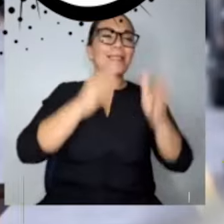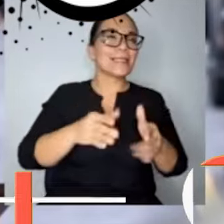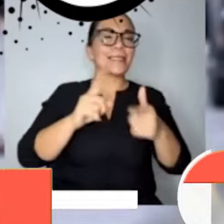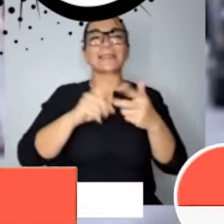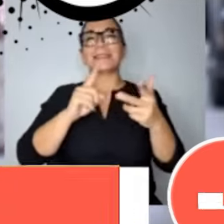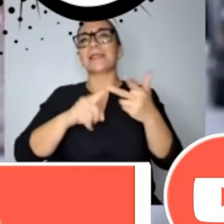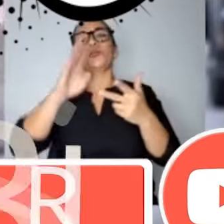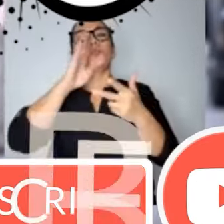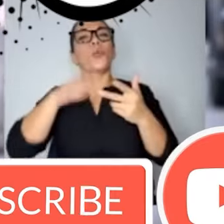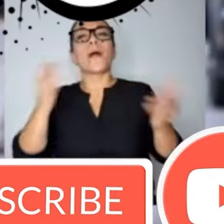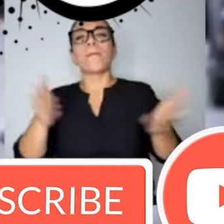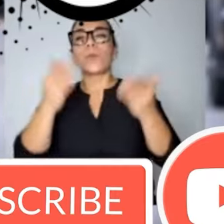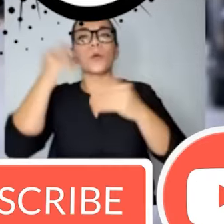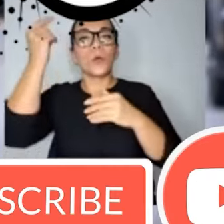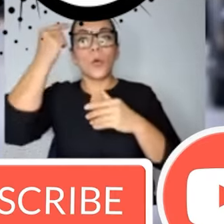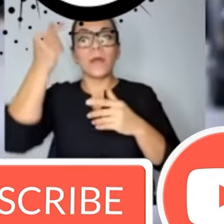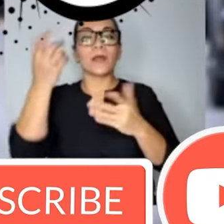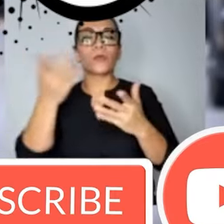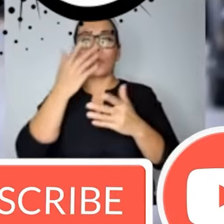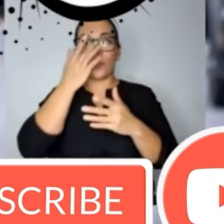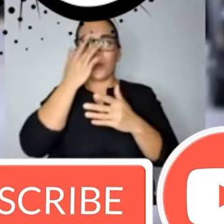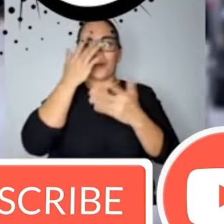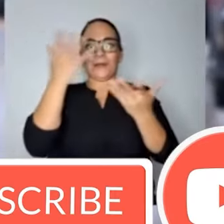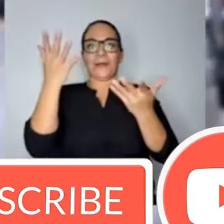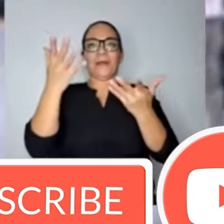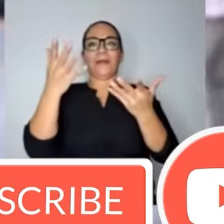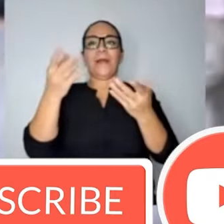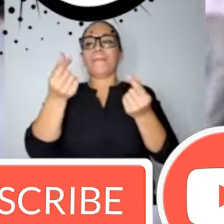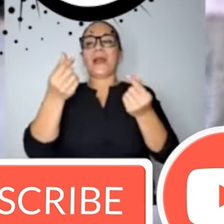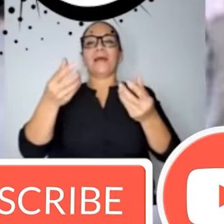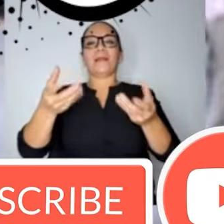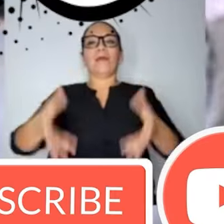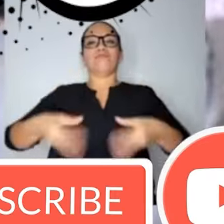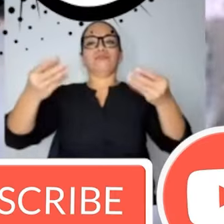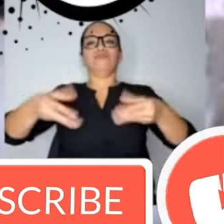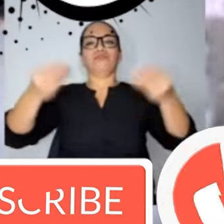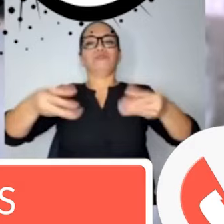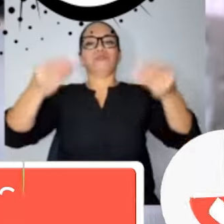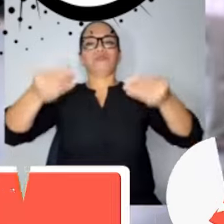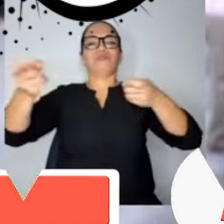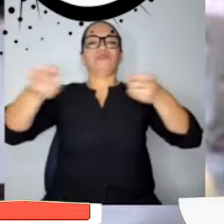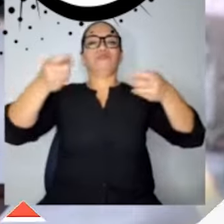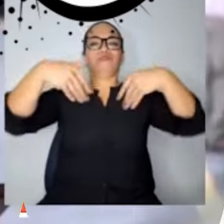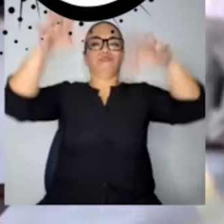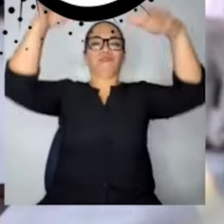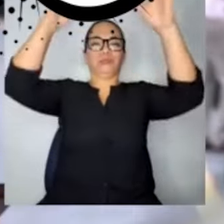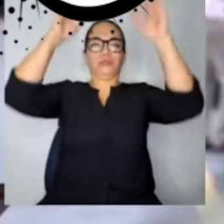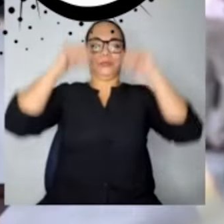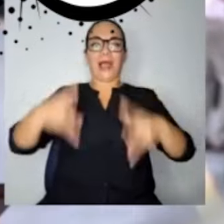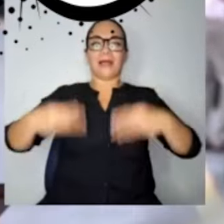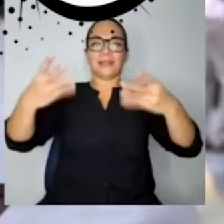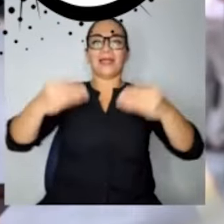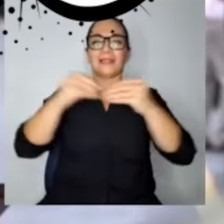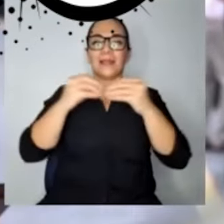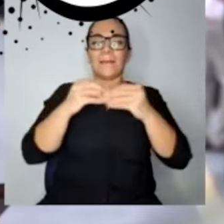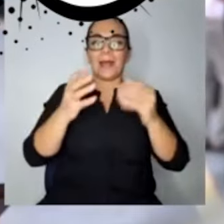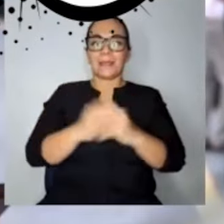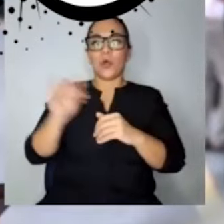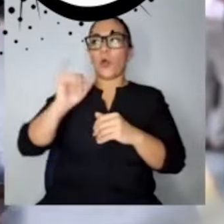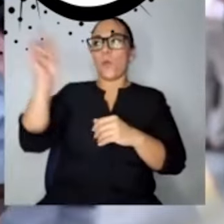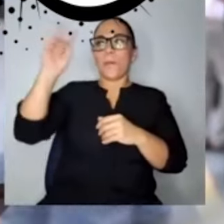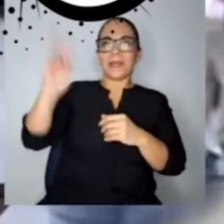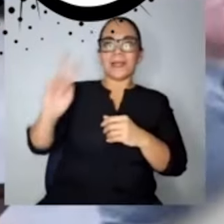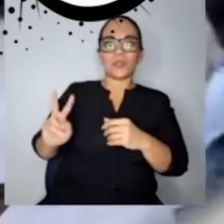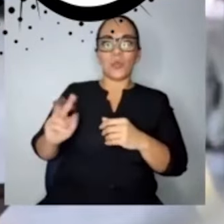un gobierno que malbarate la plata o gaste más de lo que pueda para que como en Venezuela y